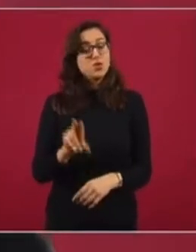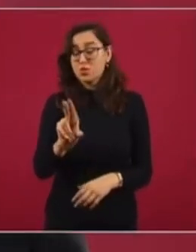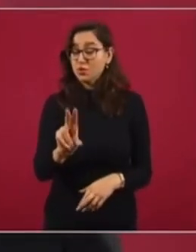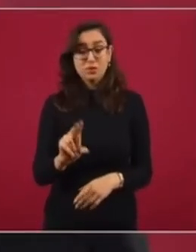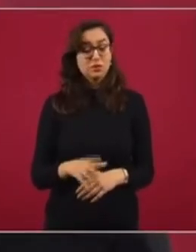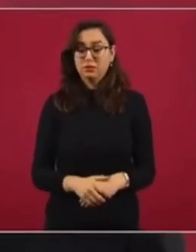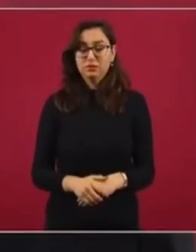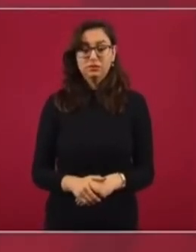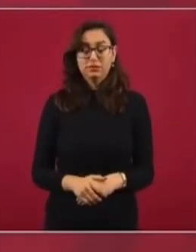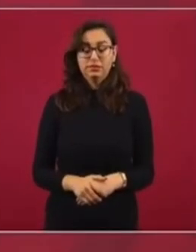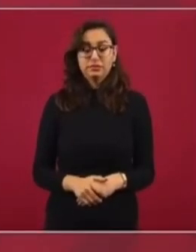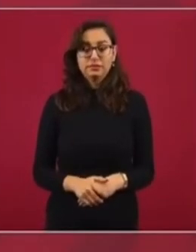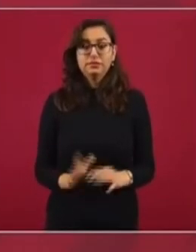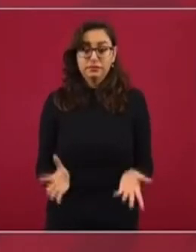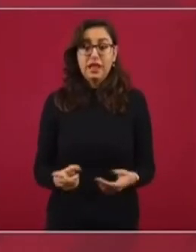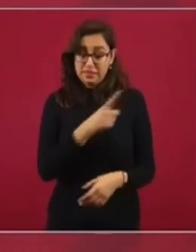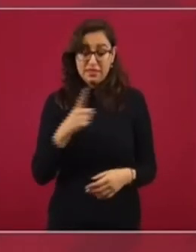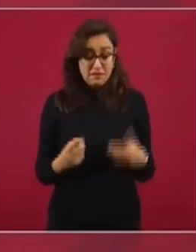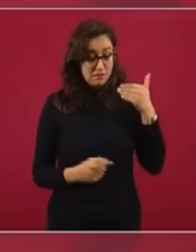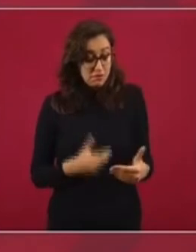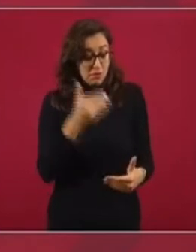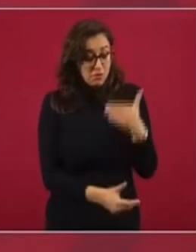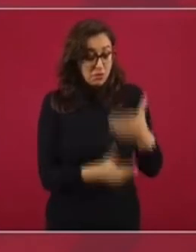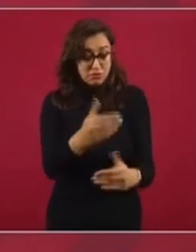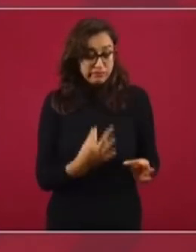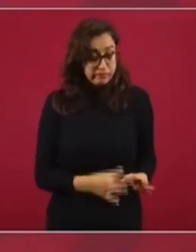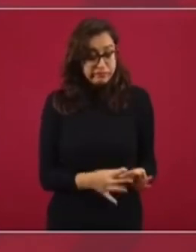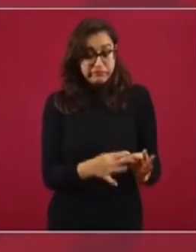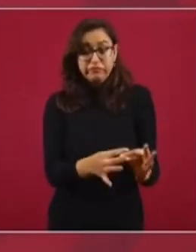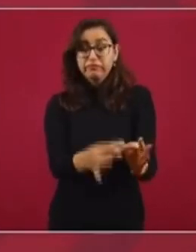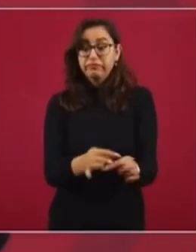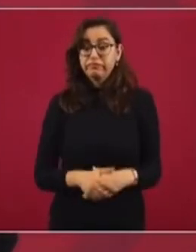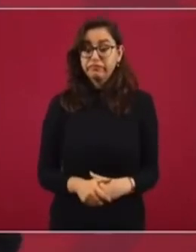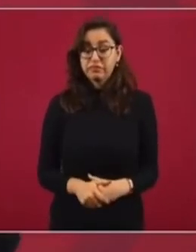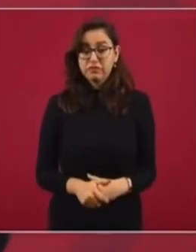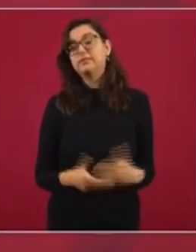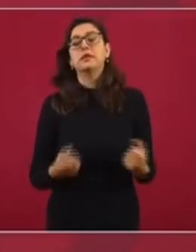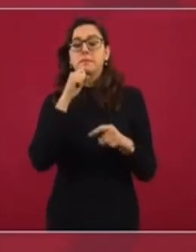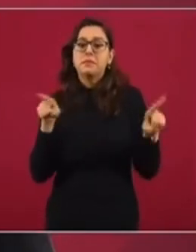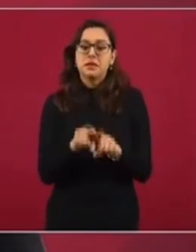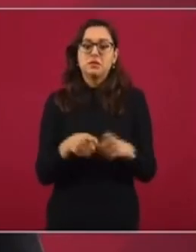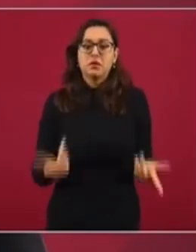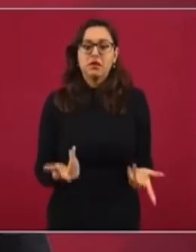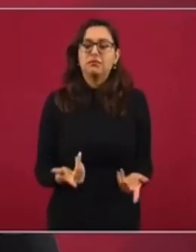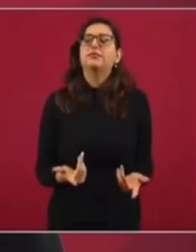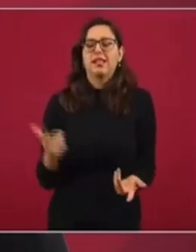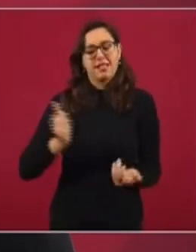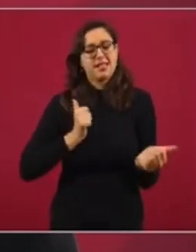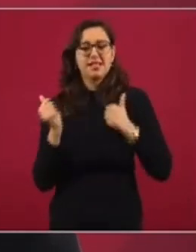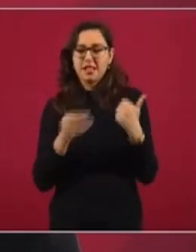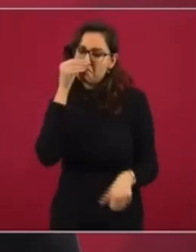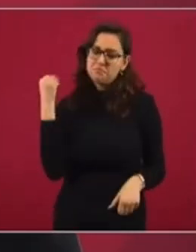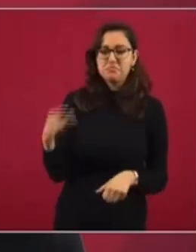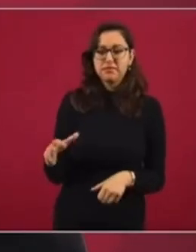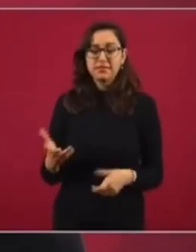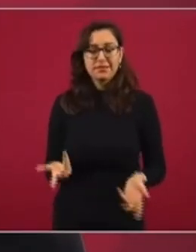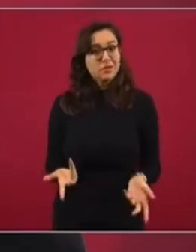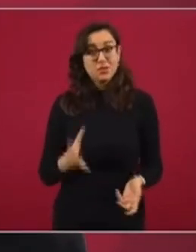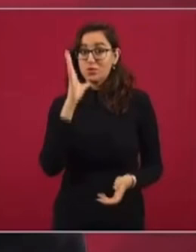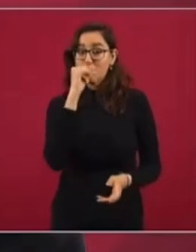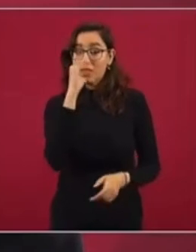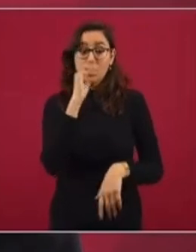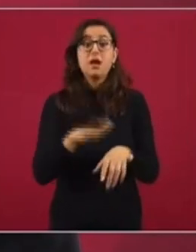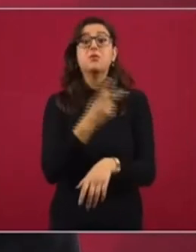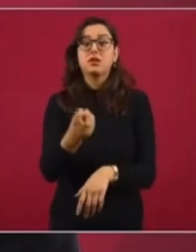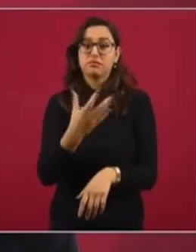pero al mismo tiempo se tienen que cumplir los procedimientos y una cosa muy importante, no se pueden fabricar delitos, porque eso también es una injusticia.